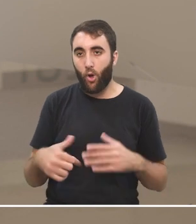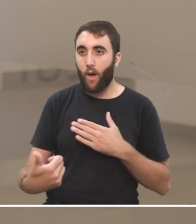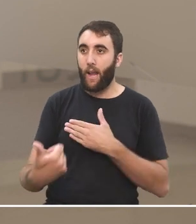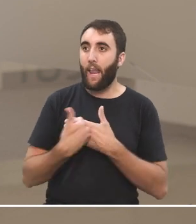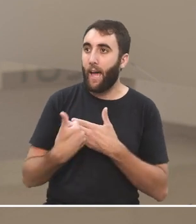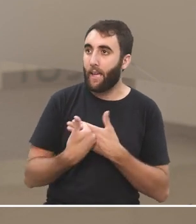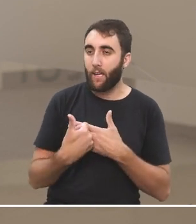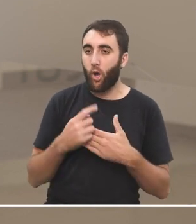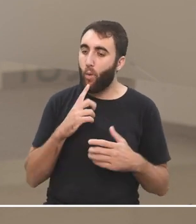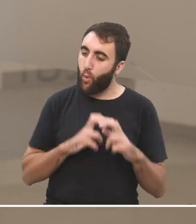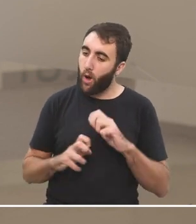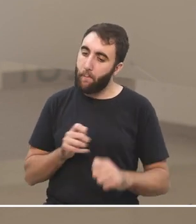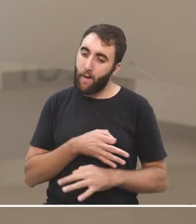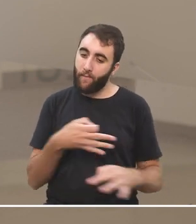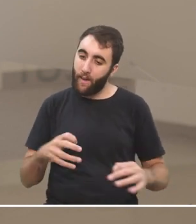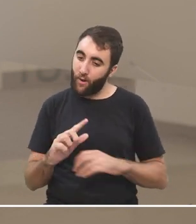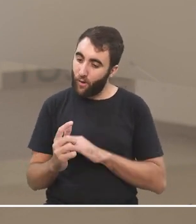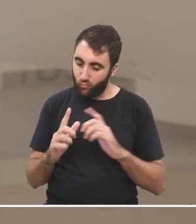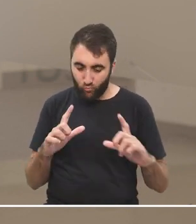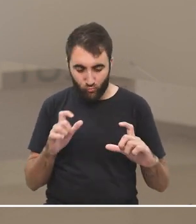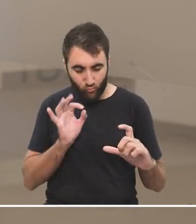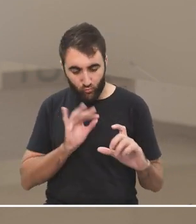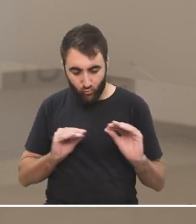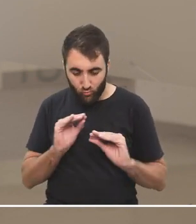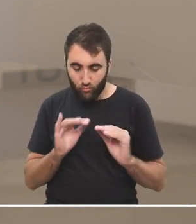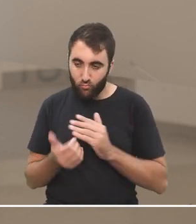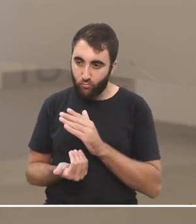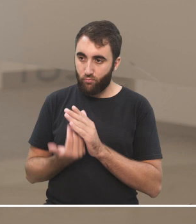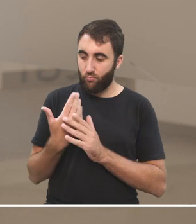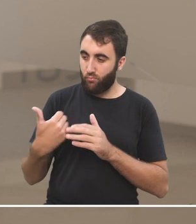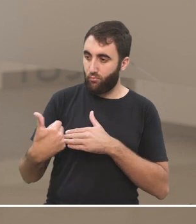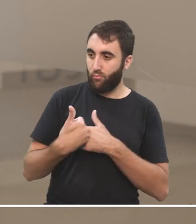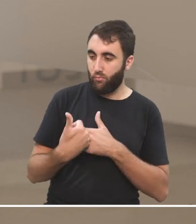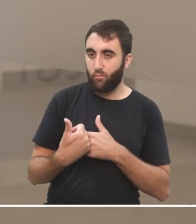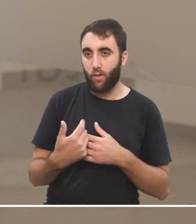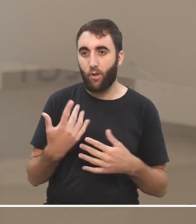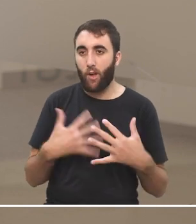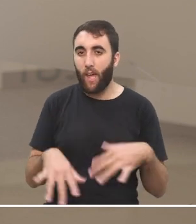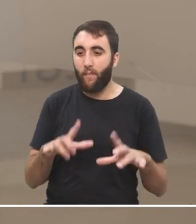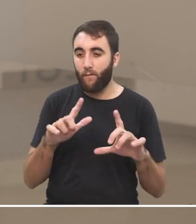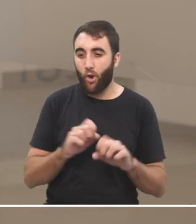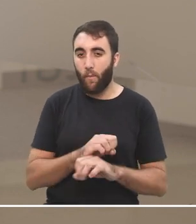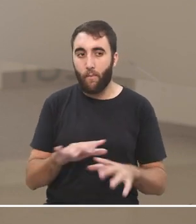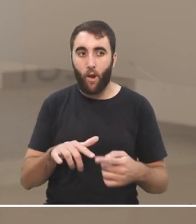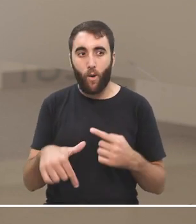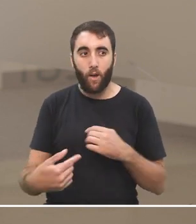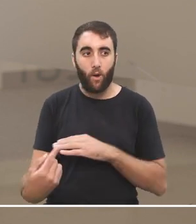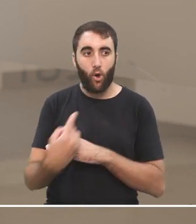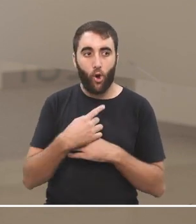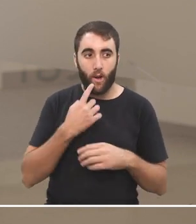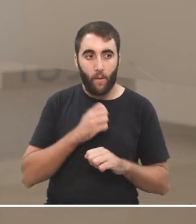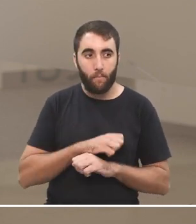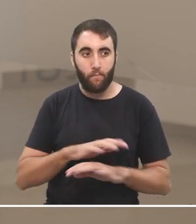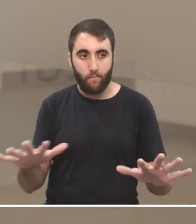likeable ¿no? y que se viralice un lado considerado no valioso que le hagan